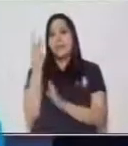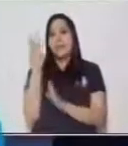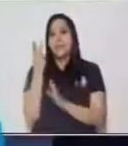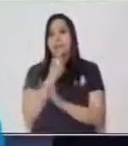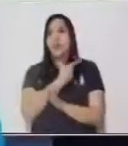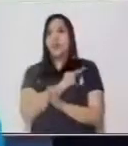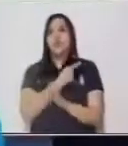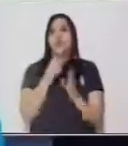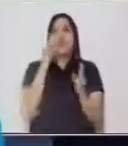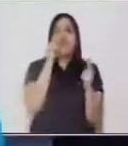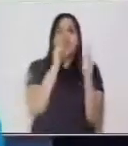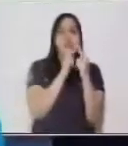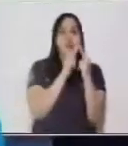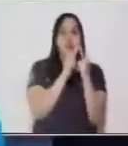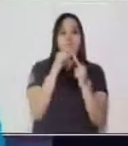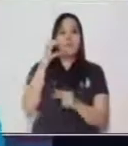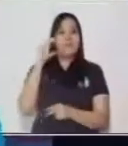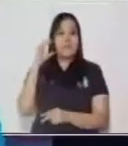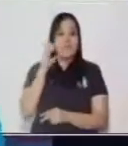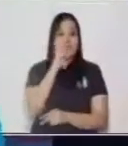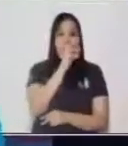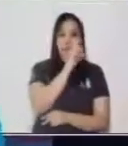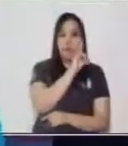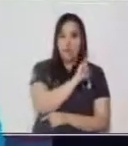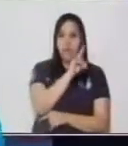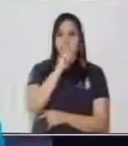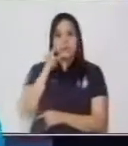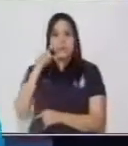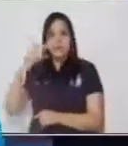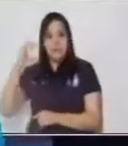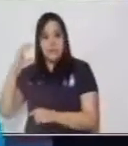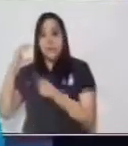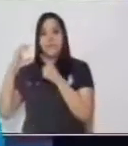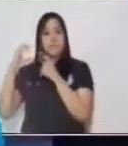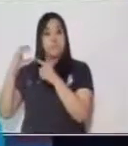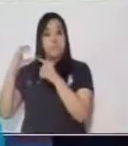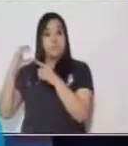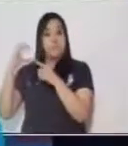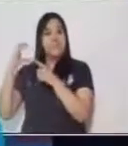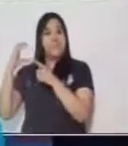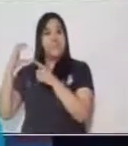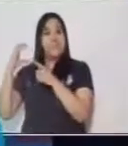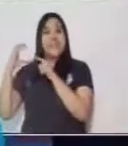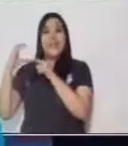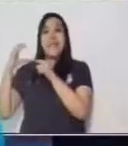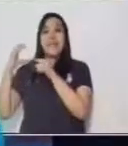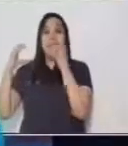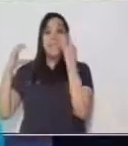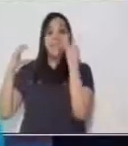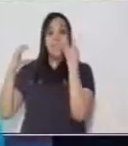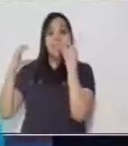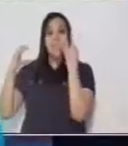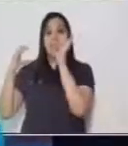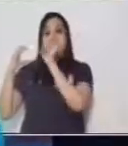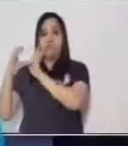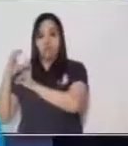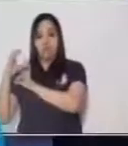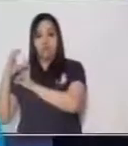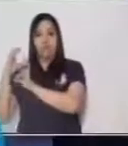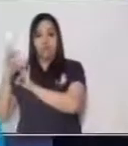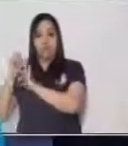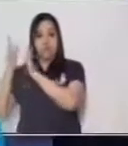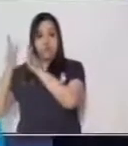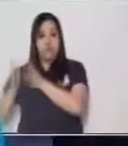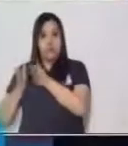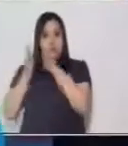vamos a conocer hasta las centenas. Las centenas es la tercera posición en la tabla, pero